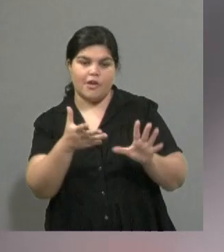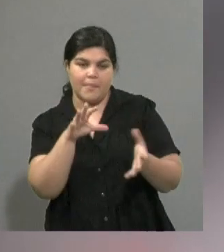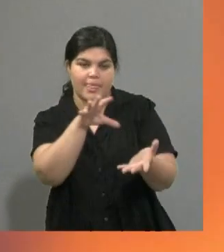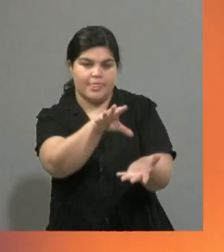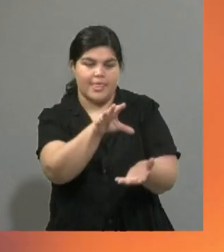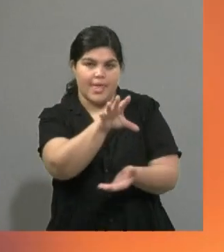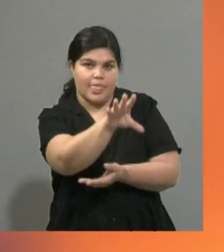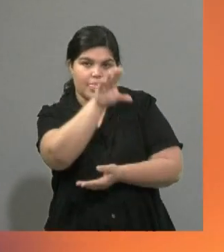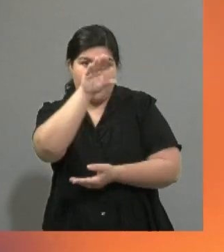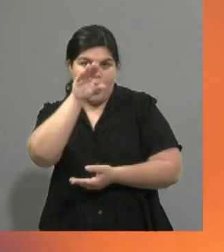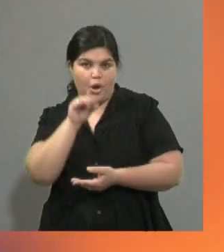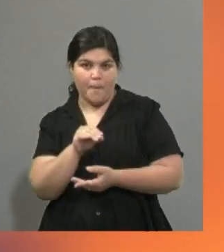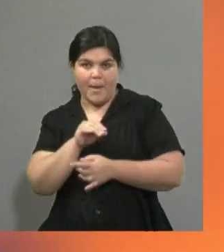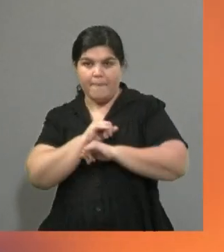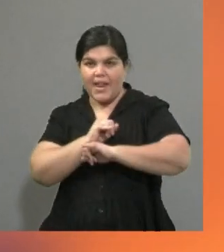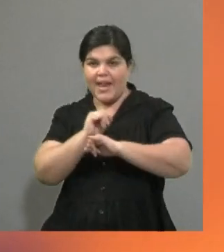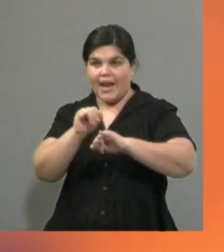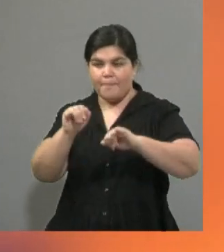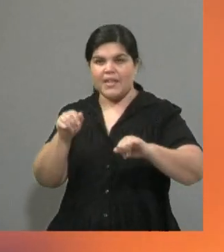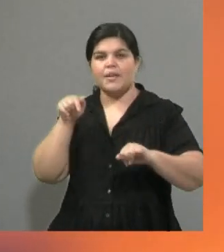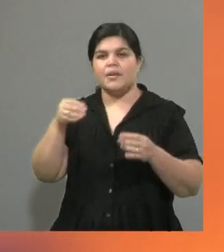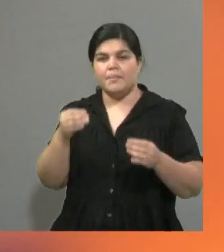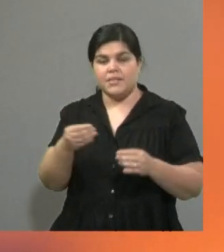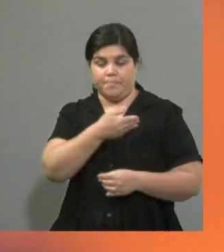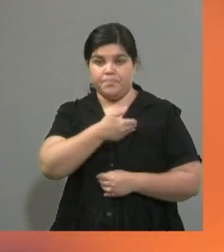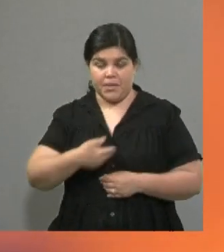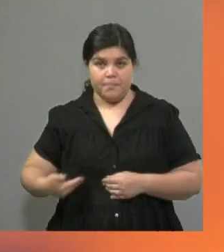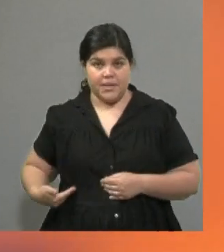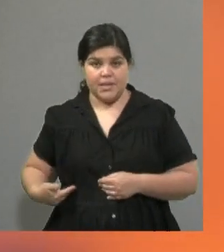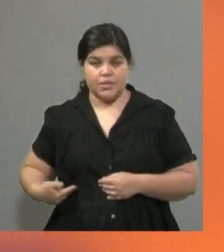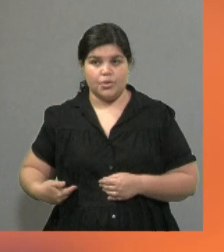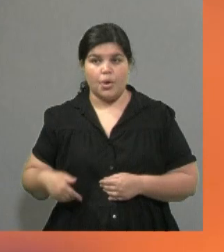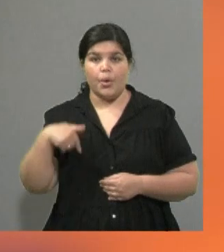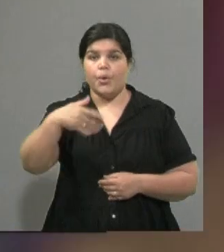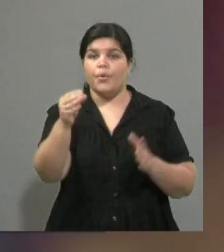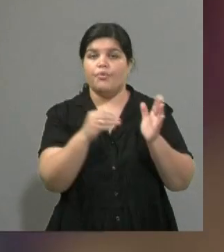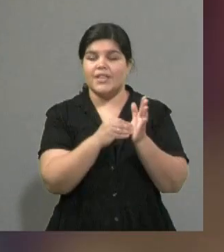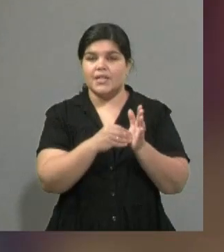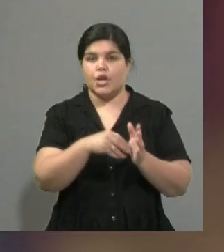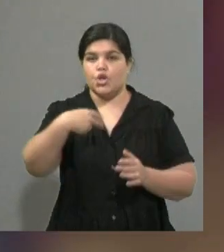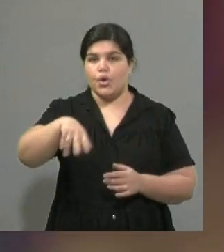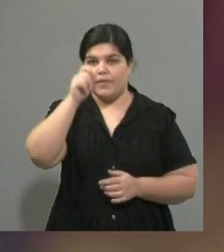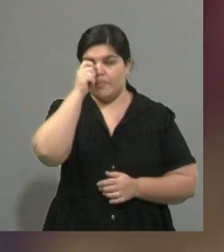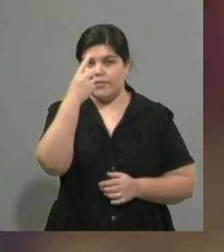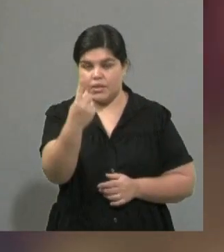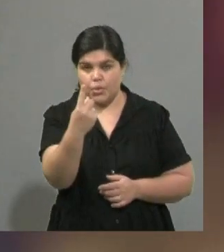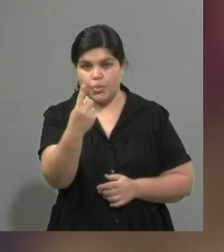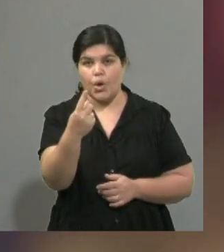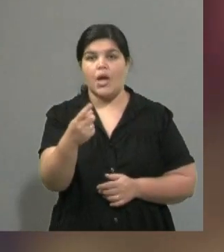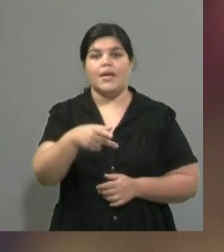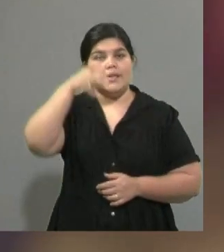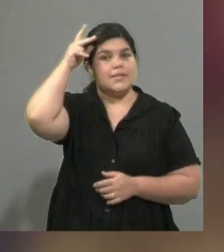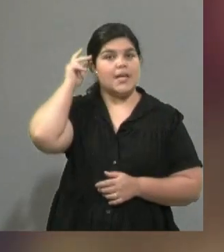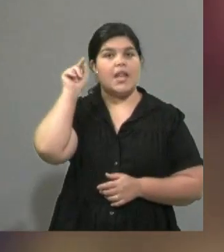de Chile de Chile acusó a los candidatos para las elecciones, recordemos 21 de noviembre, son las elecciones generales en Chile,